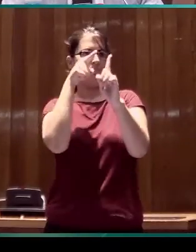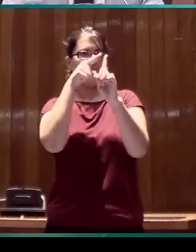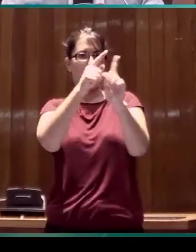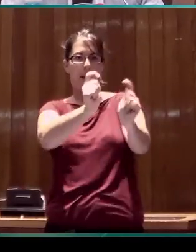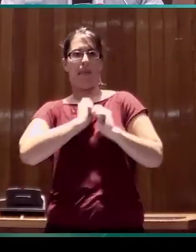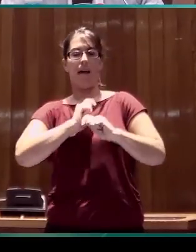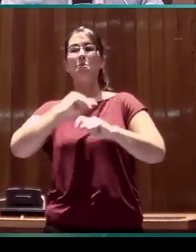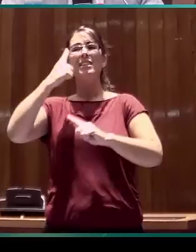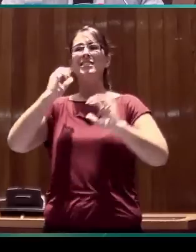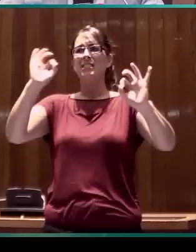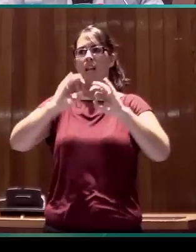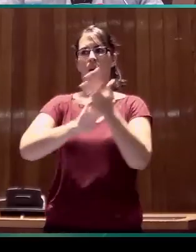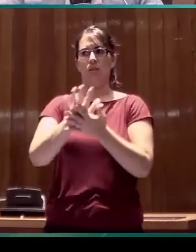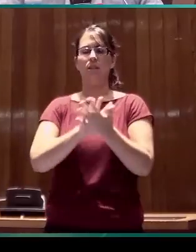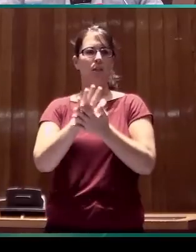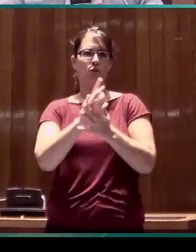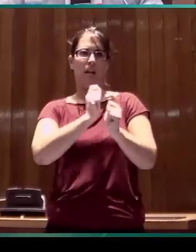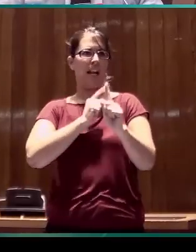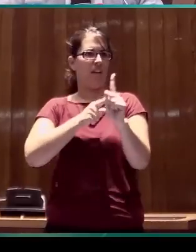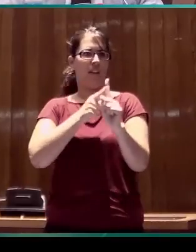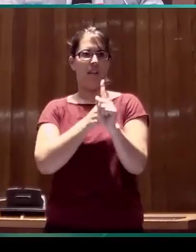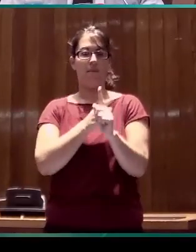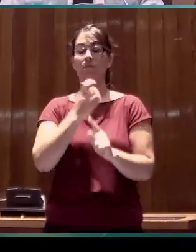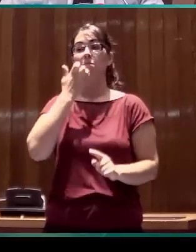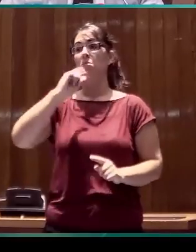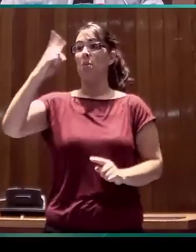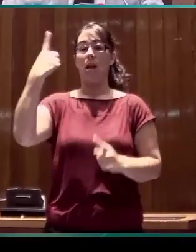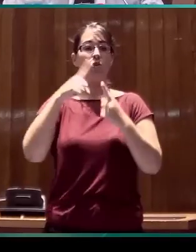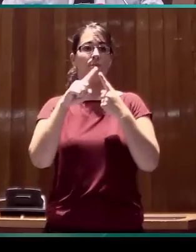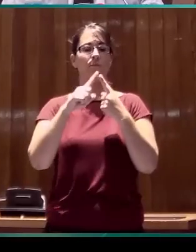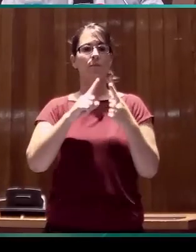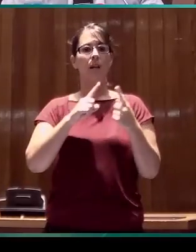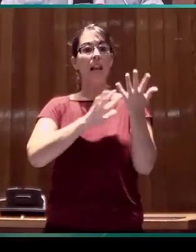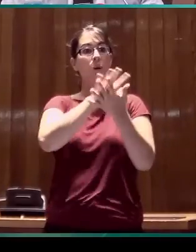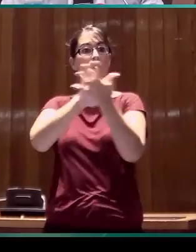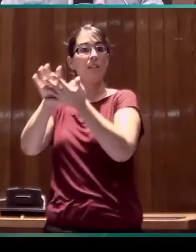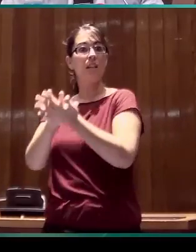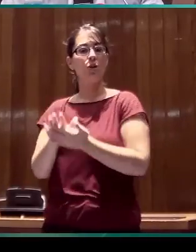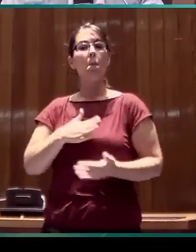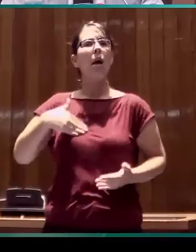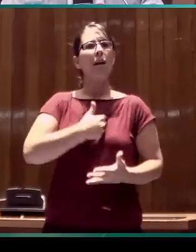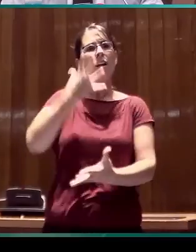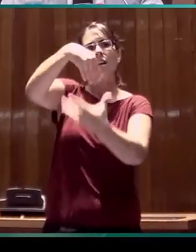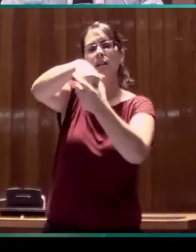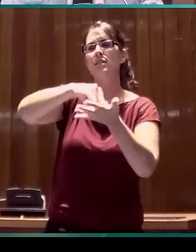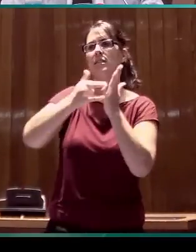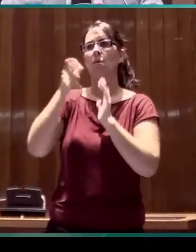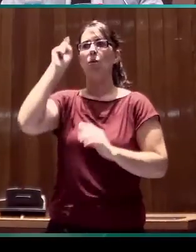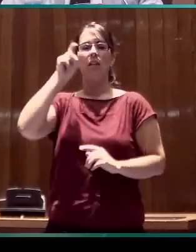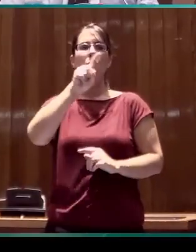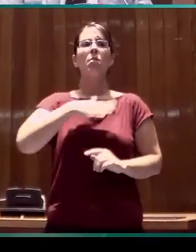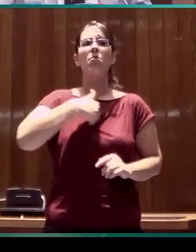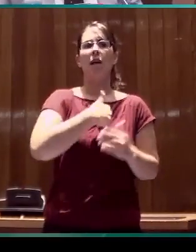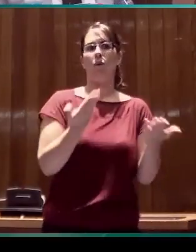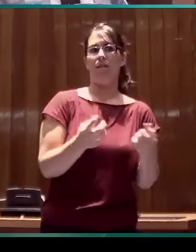las lenguas de signos. En primer lugar, el papel de las lenguas de signos en el sistema educativo, pero también